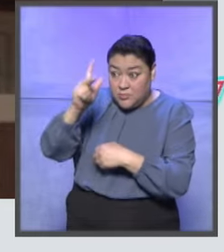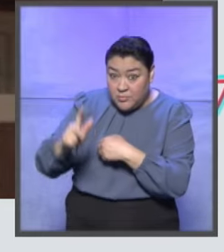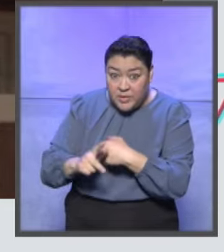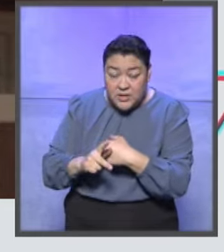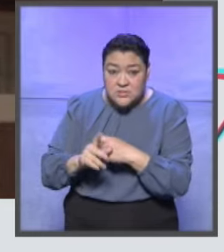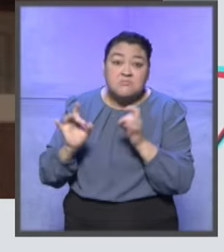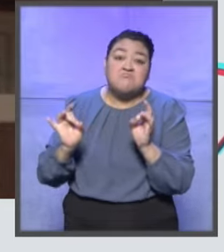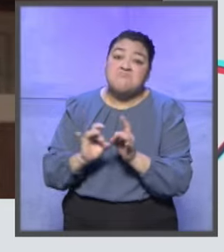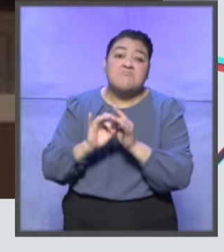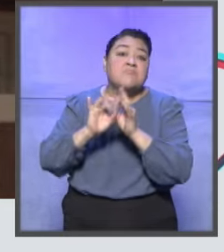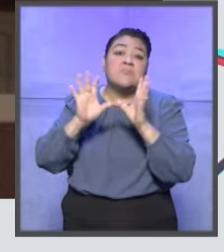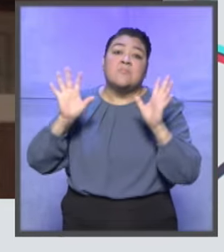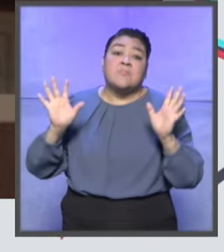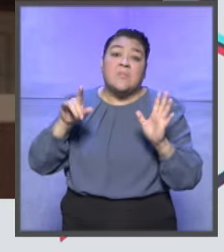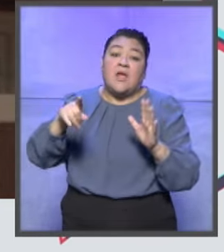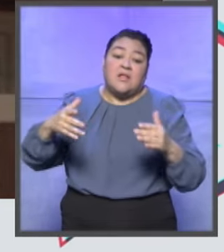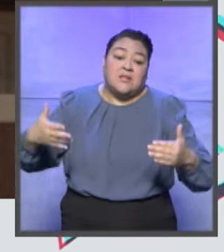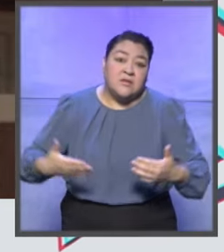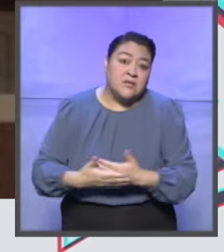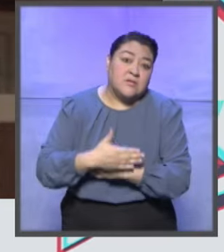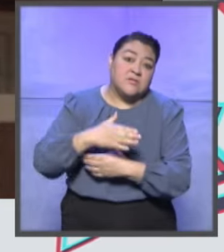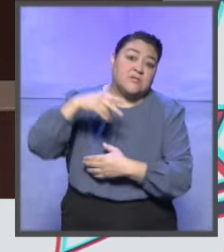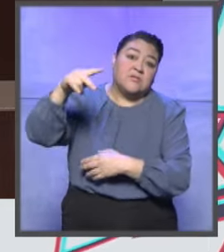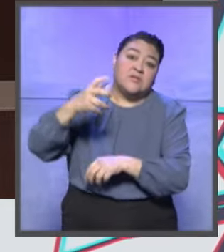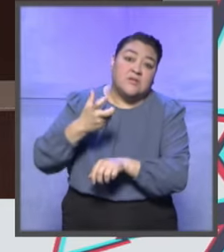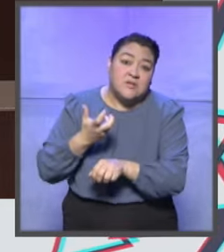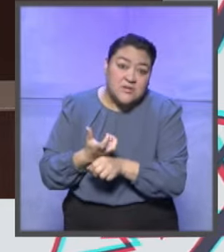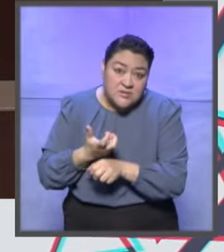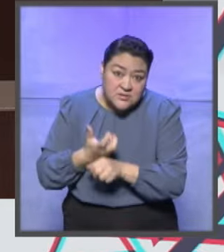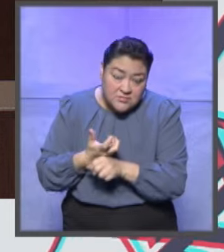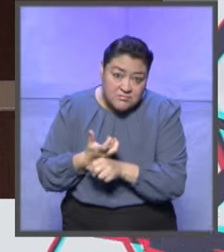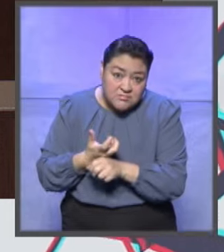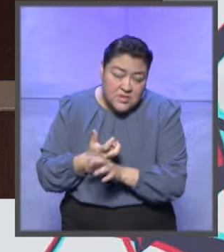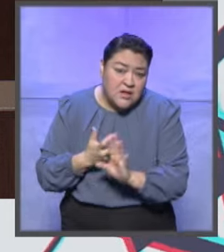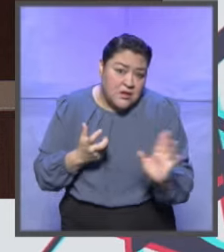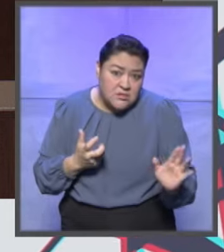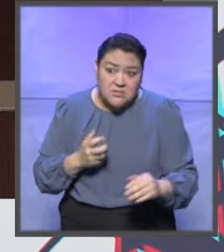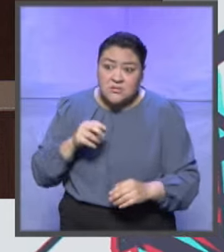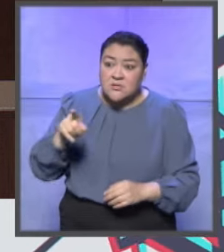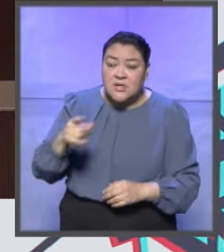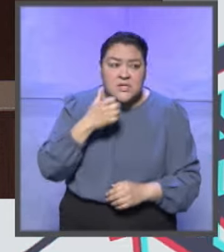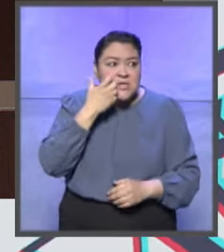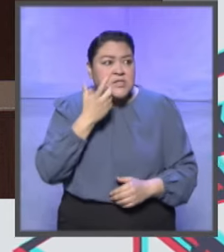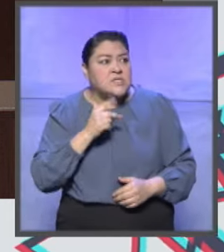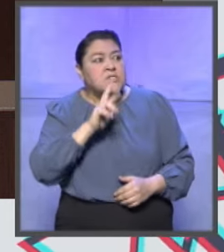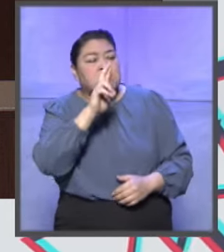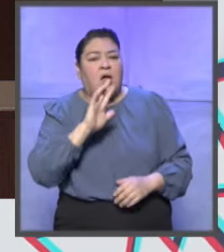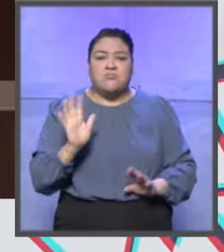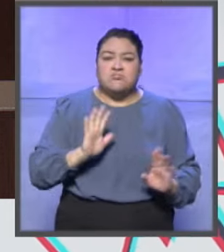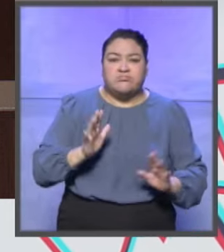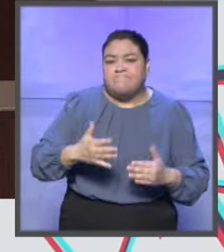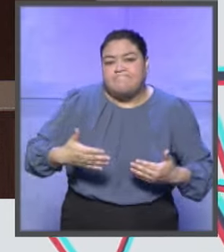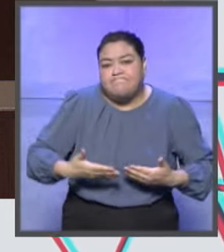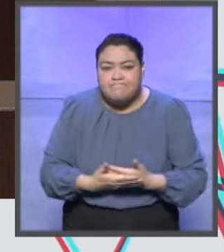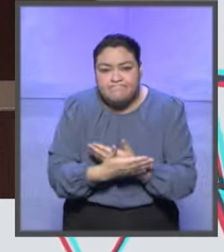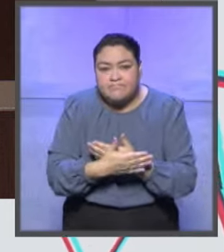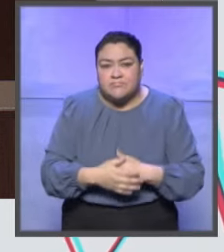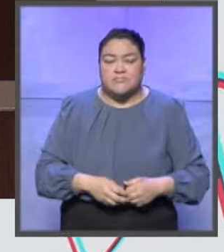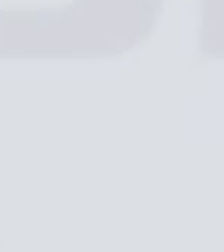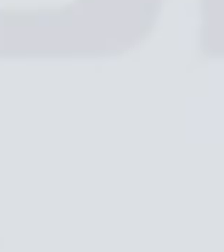bueno, pues se debe a un hecho jurídico al haber nacido en Estados Unidos de América, por lo que no se trata de un acto voluntario.